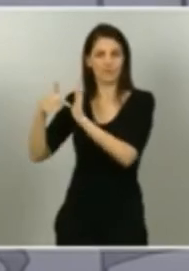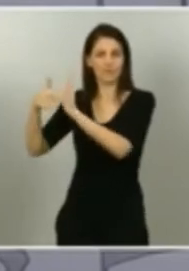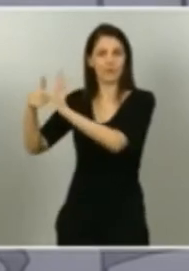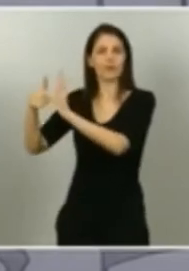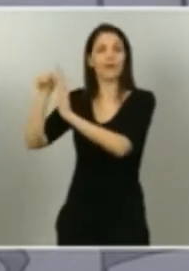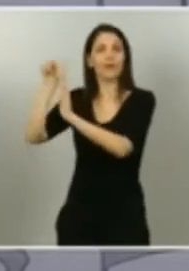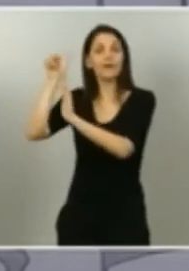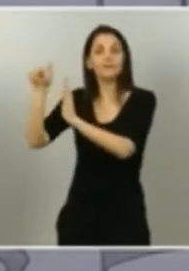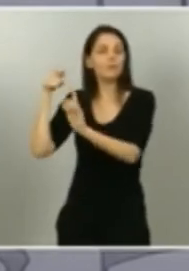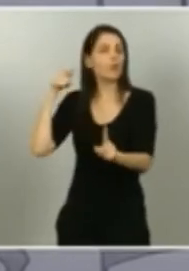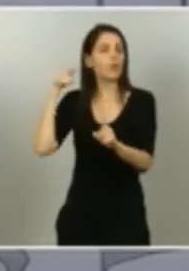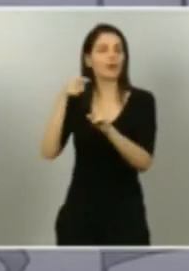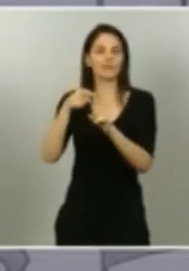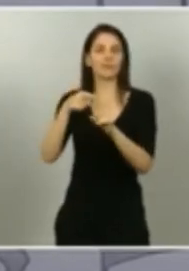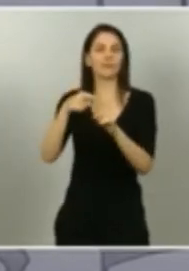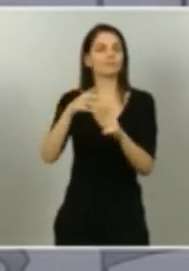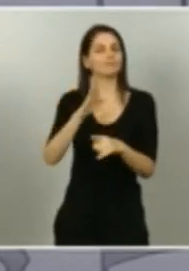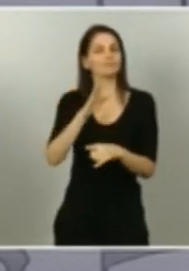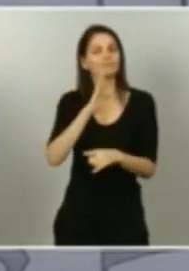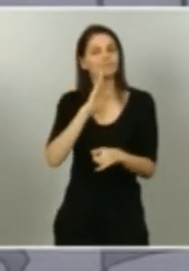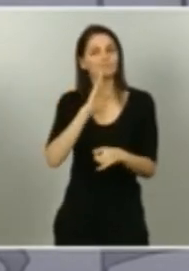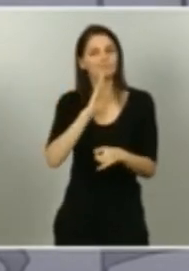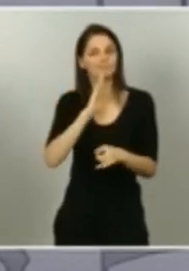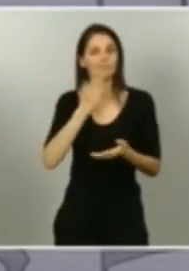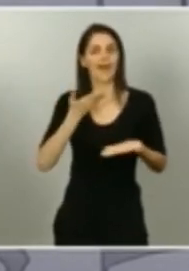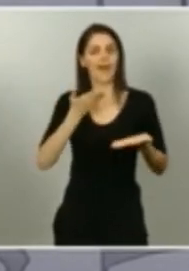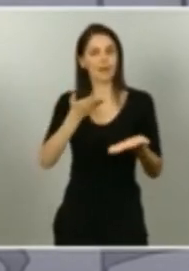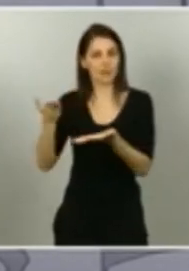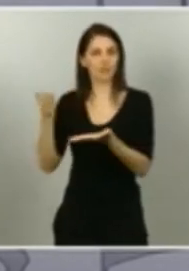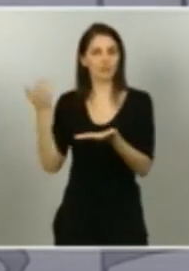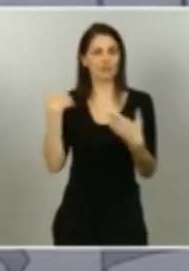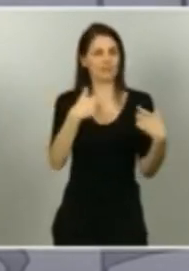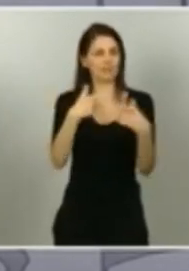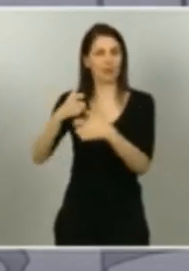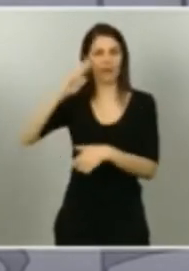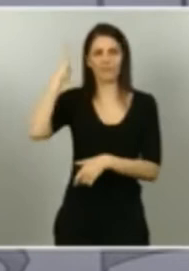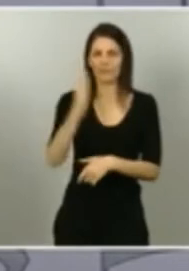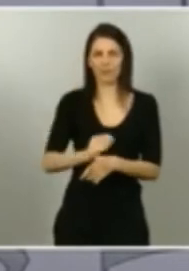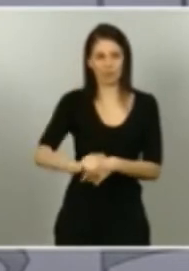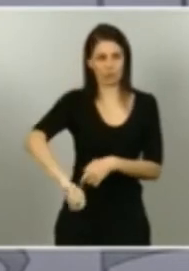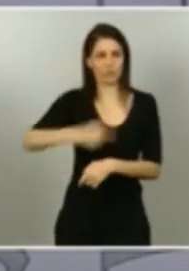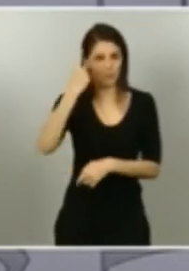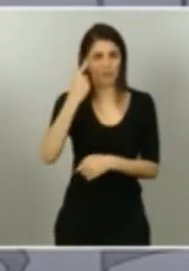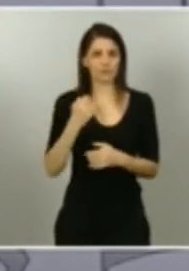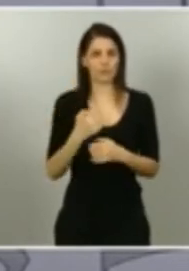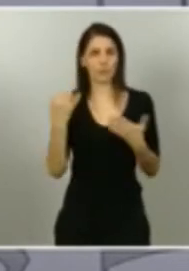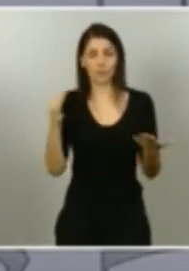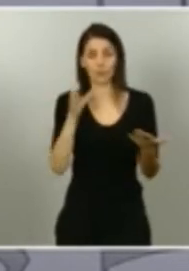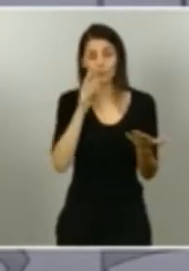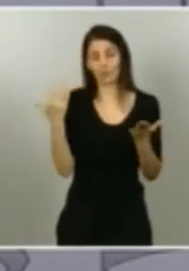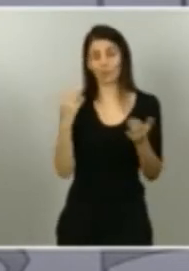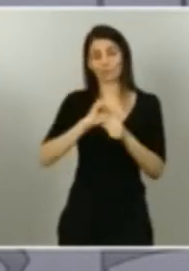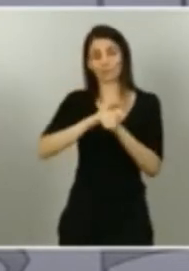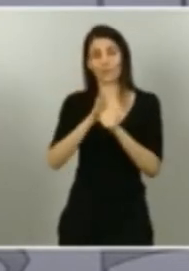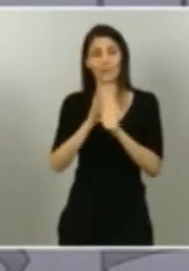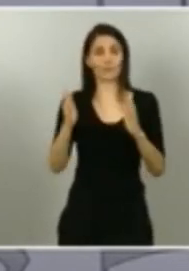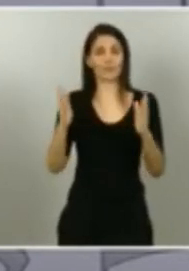actividad y el tejido productivo dañado como consecuencia del parón y el cierre de los mismos.